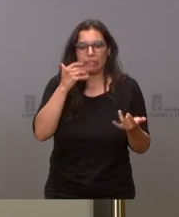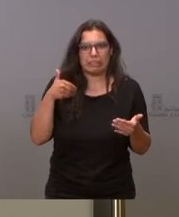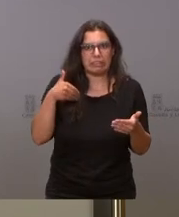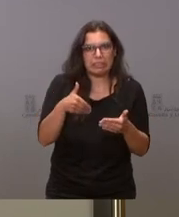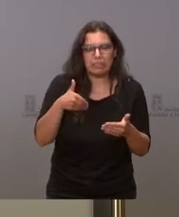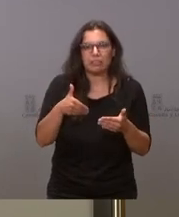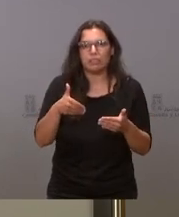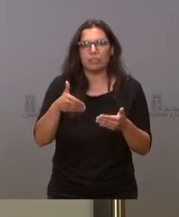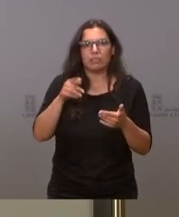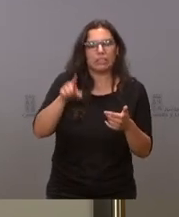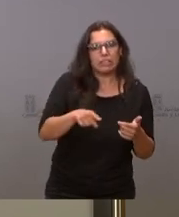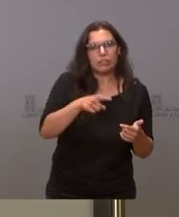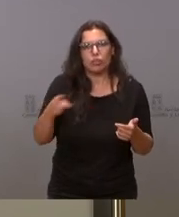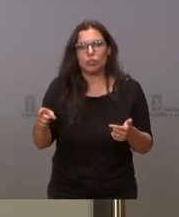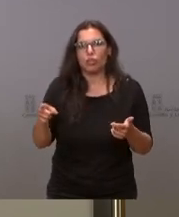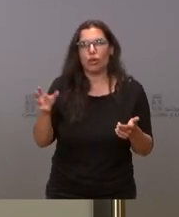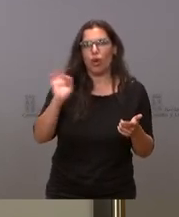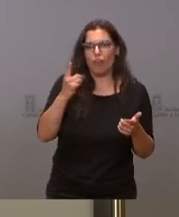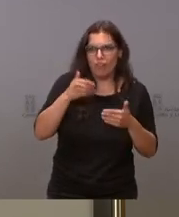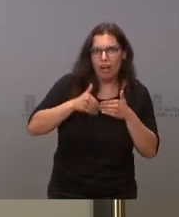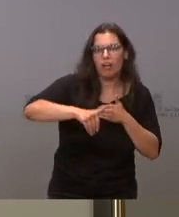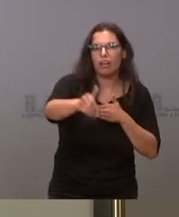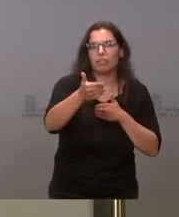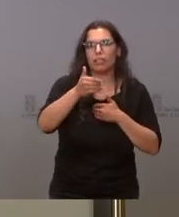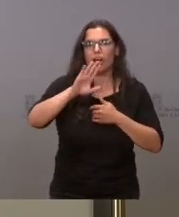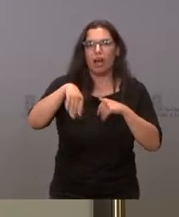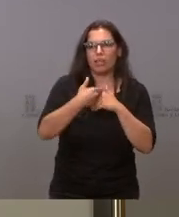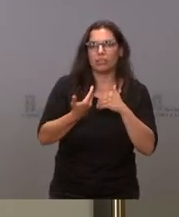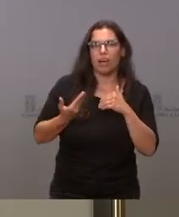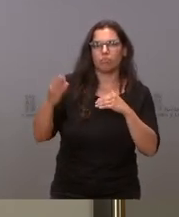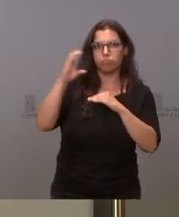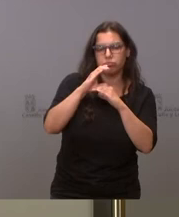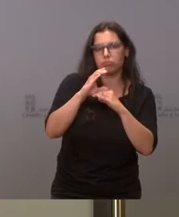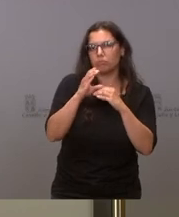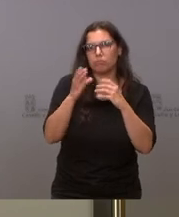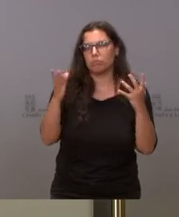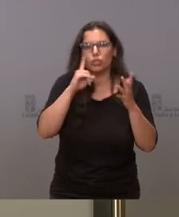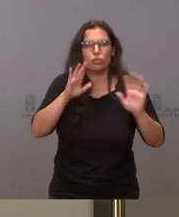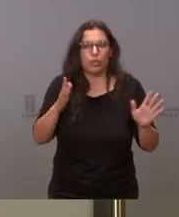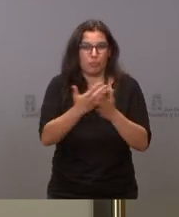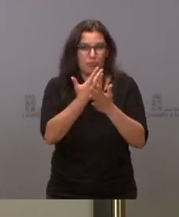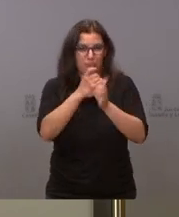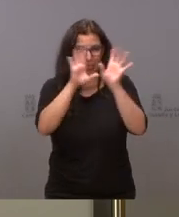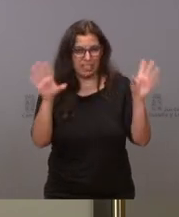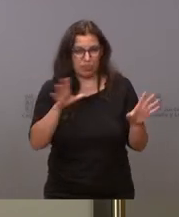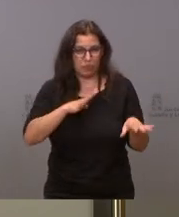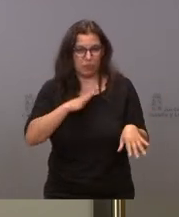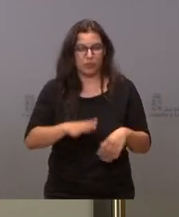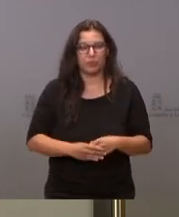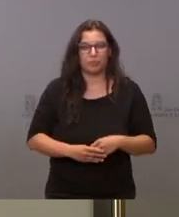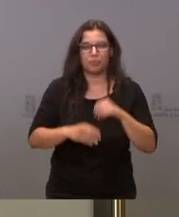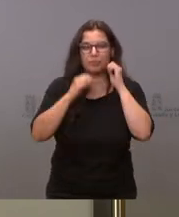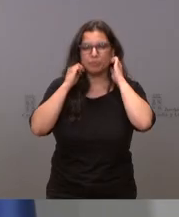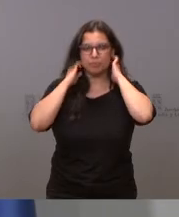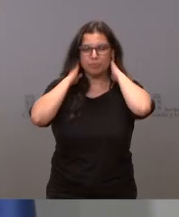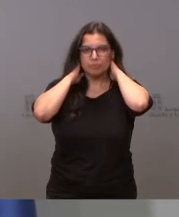o si es largo todavía como para que se complemente y no sé si nos puede aclarar un poco de cómo queda esa situación